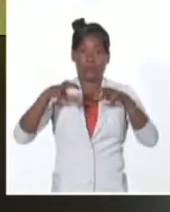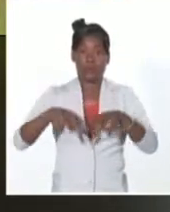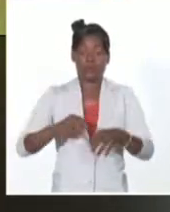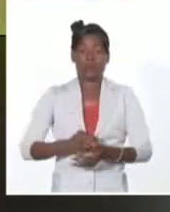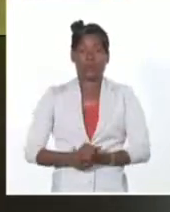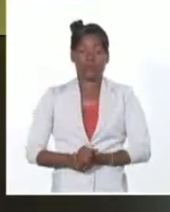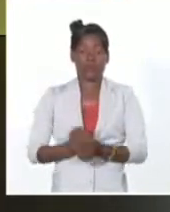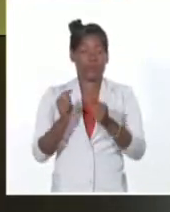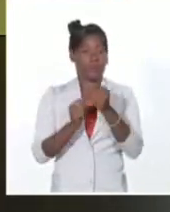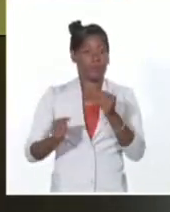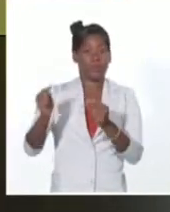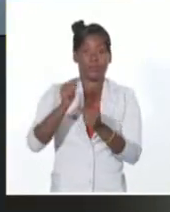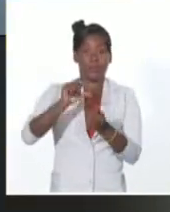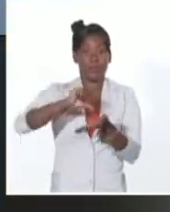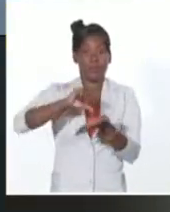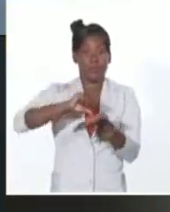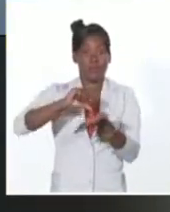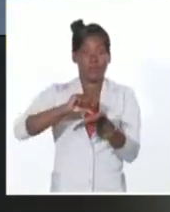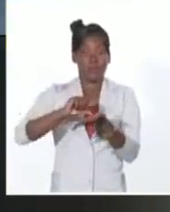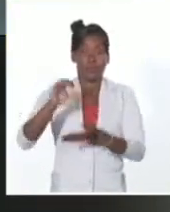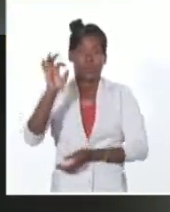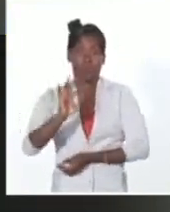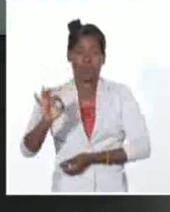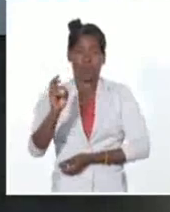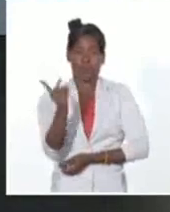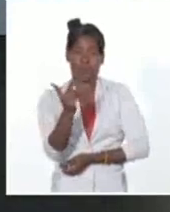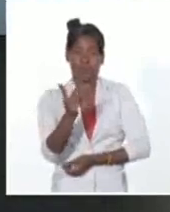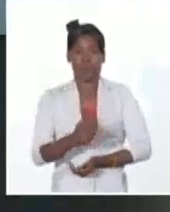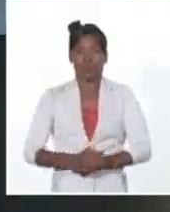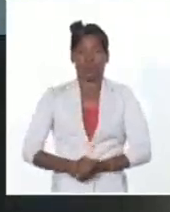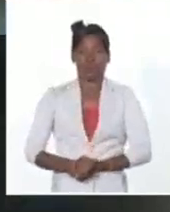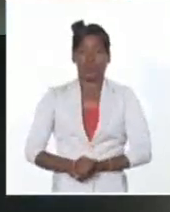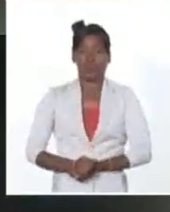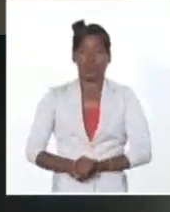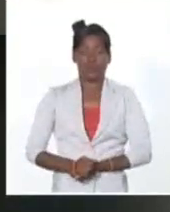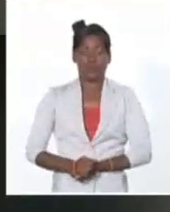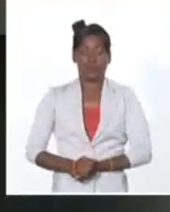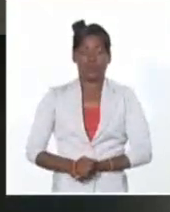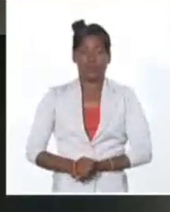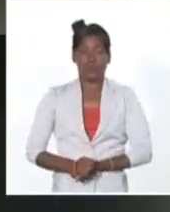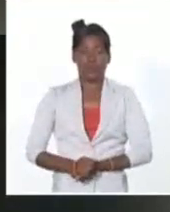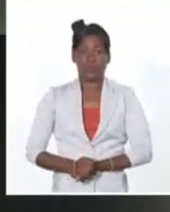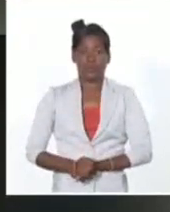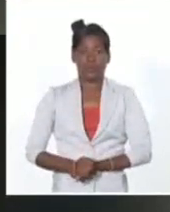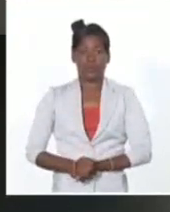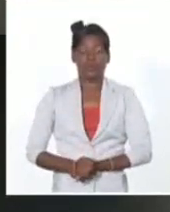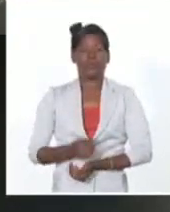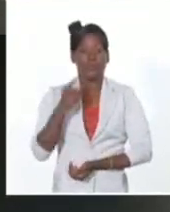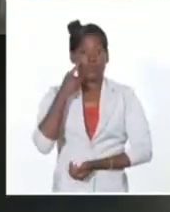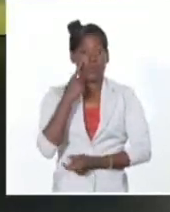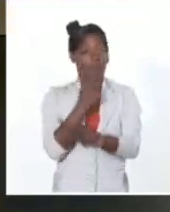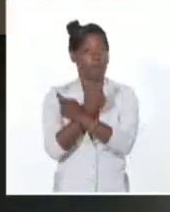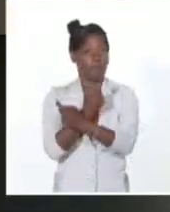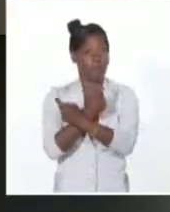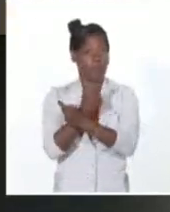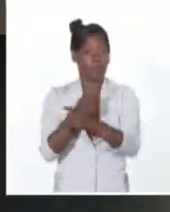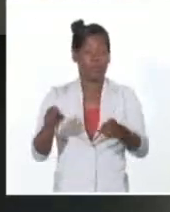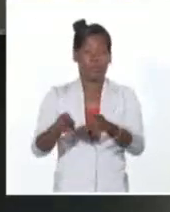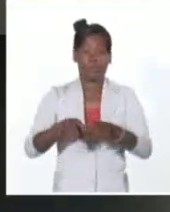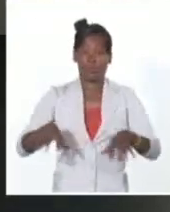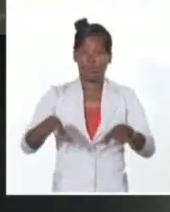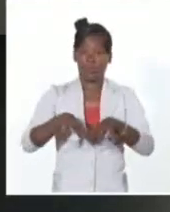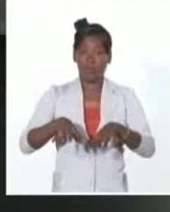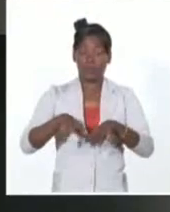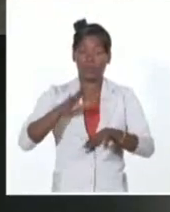principalmente en el centro y oriente del país. Teniendo en cuenta que se incrementarán los niveles de riesgo en los territorios debido a la